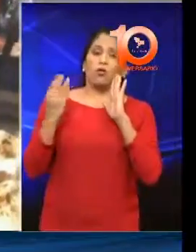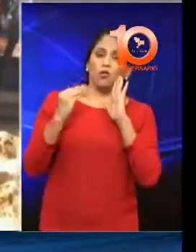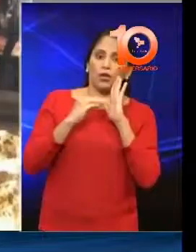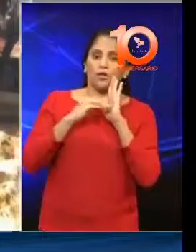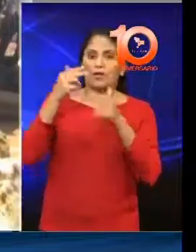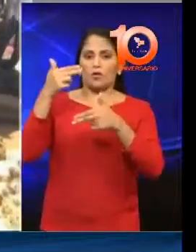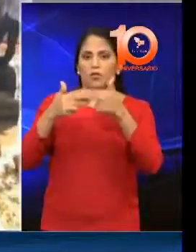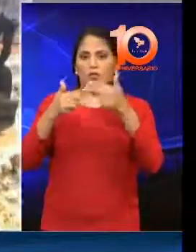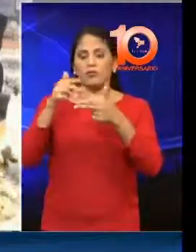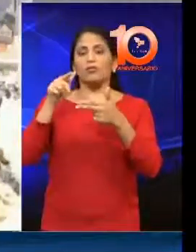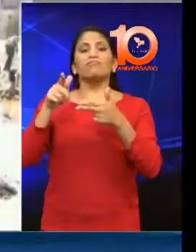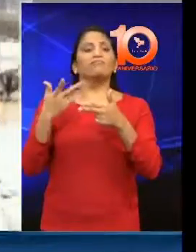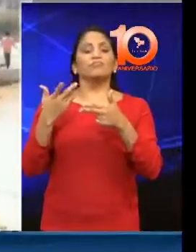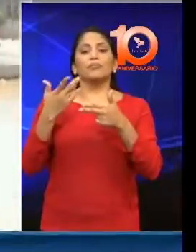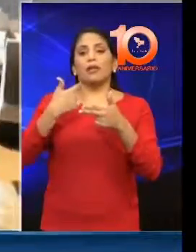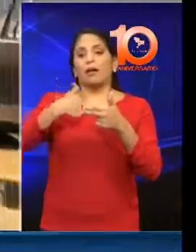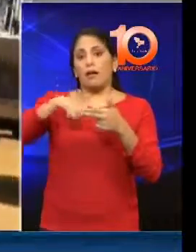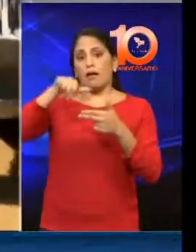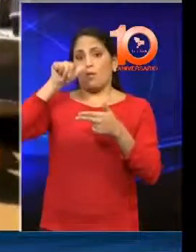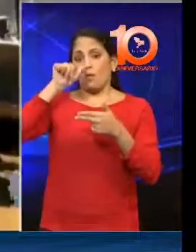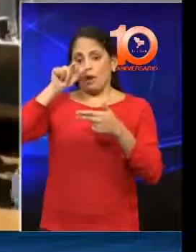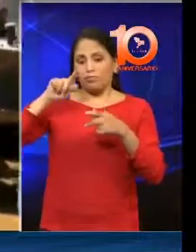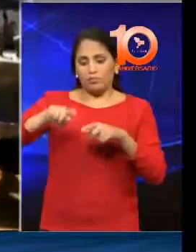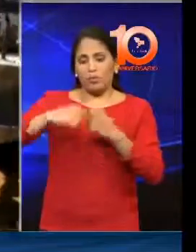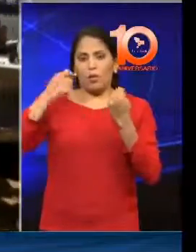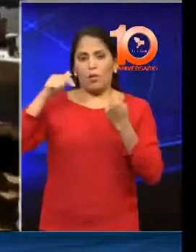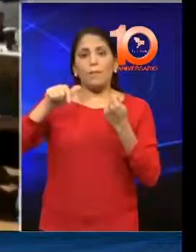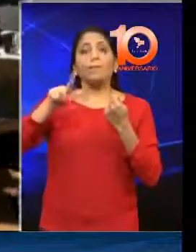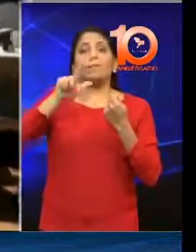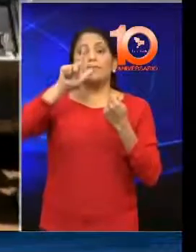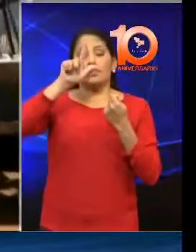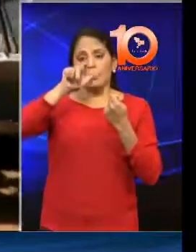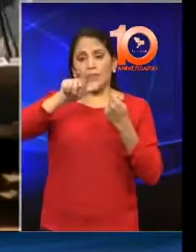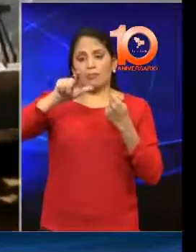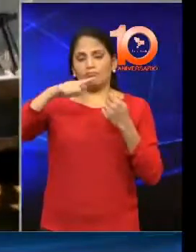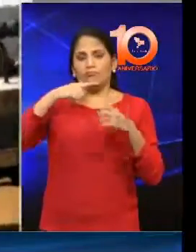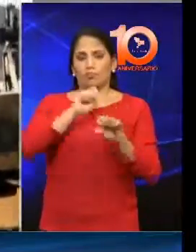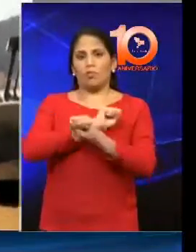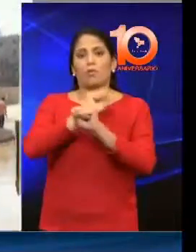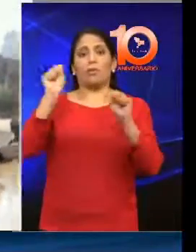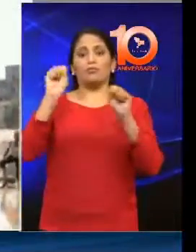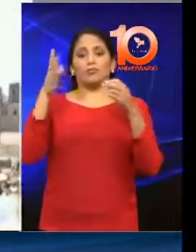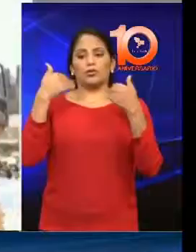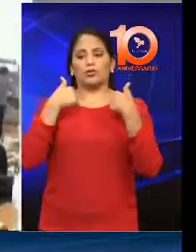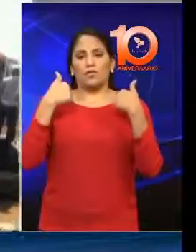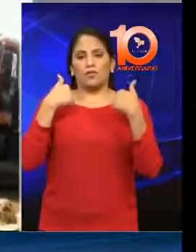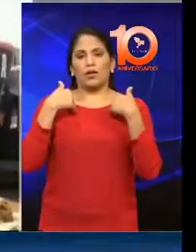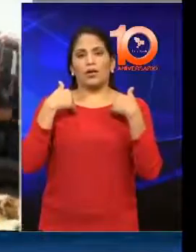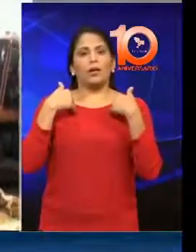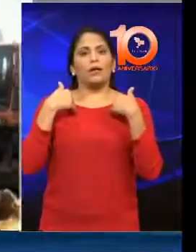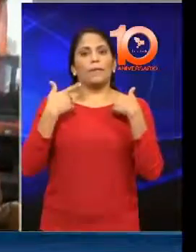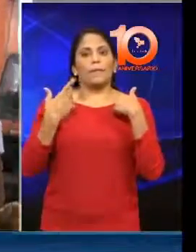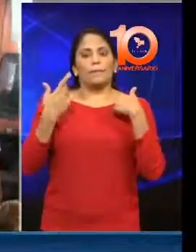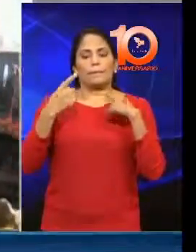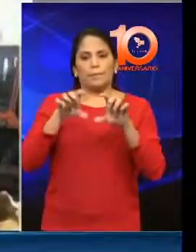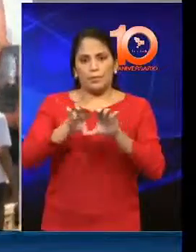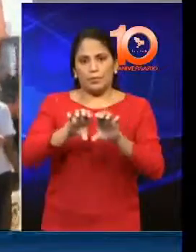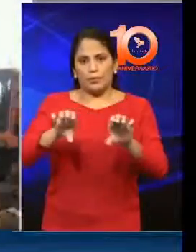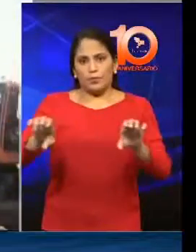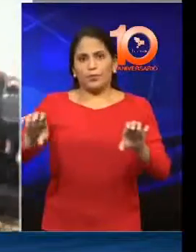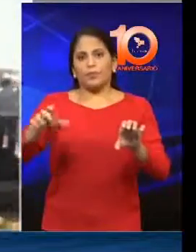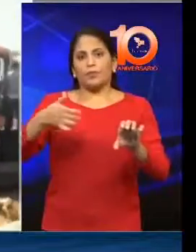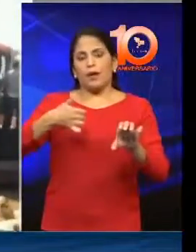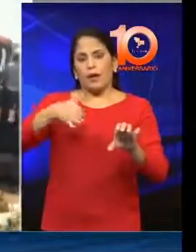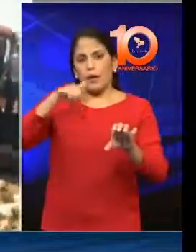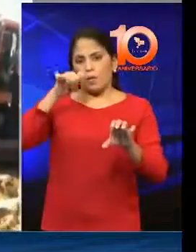del agua, porque la explosión también dejó una afectación a las fuentes fluviales